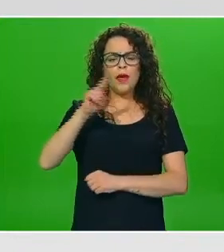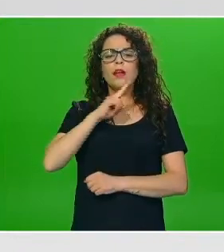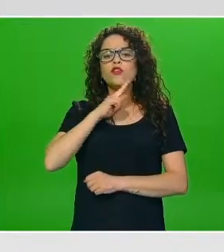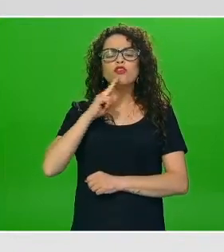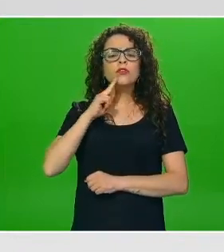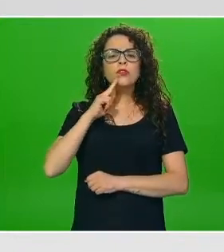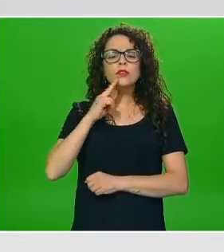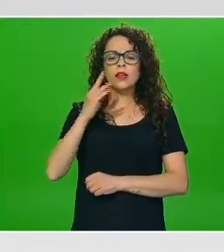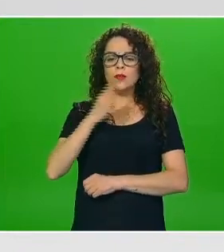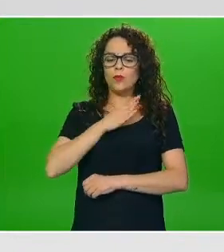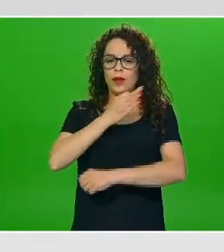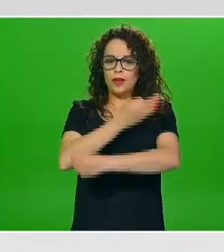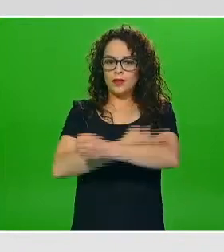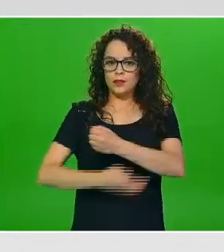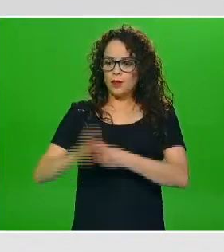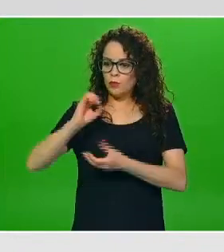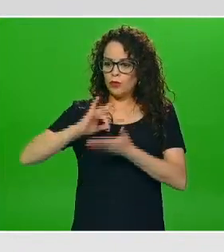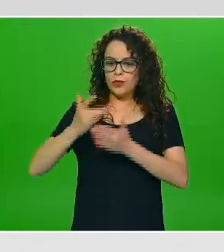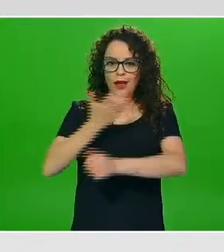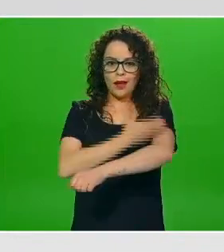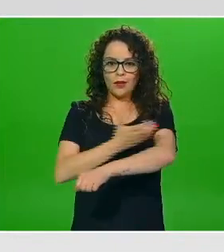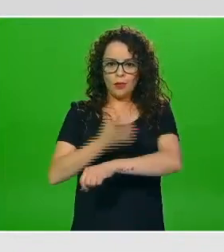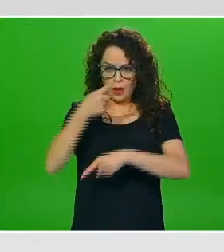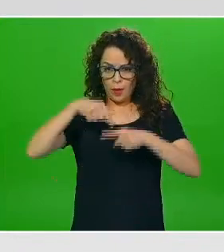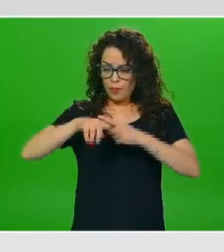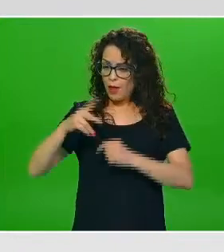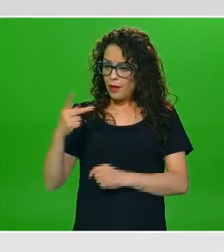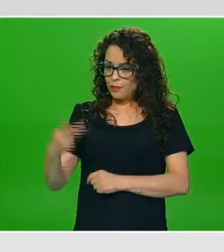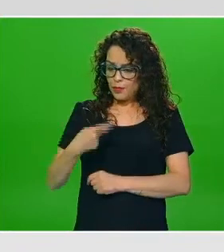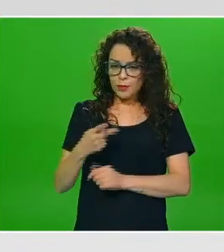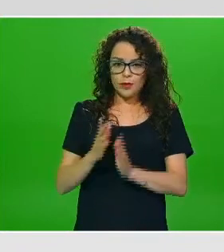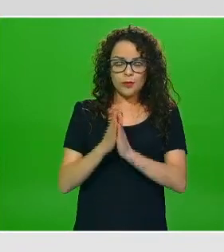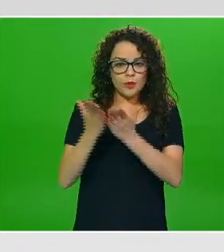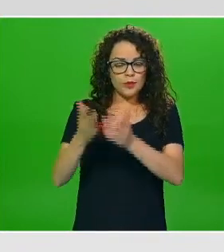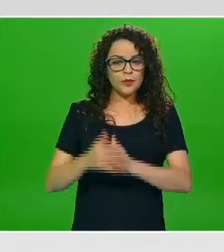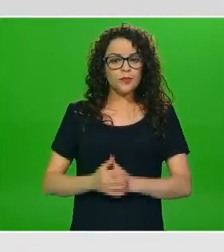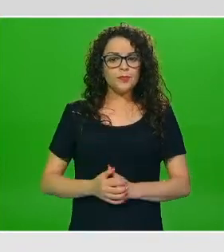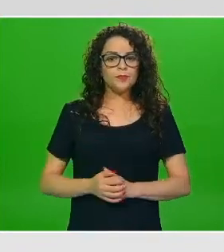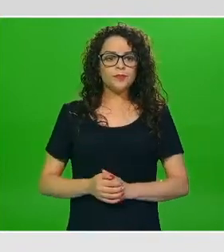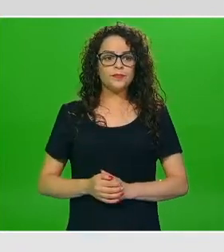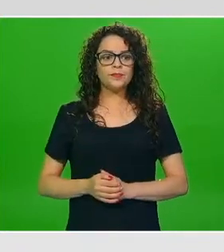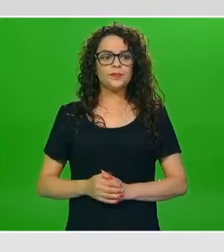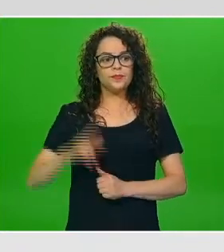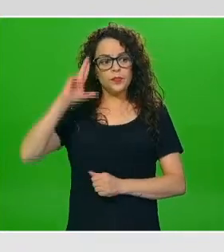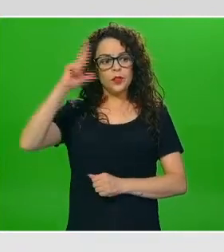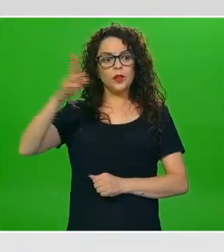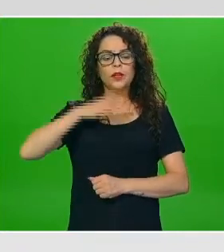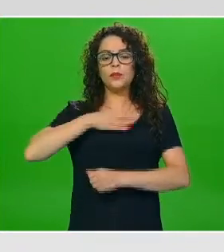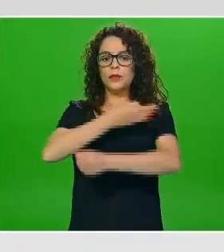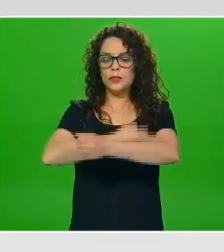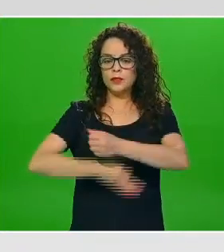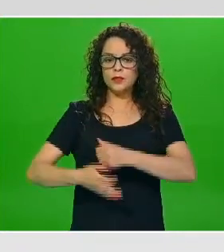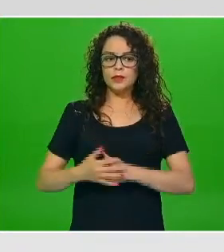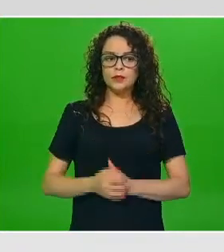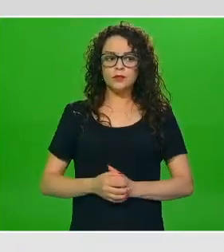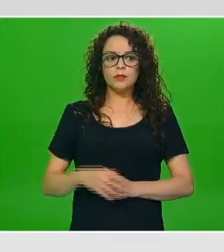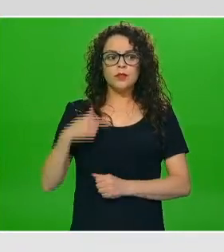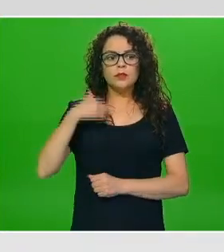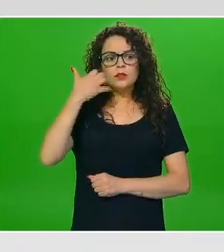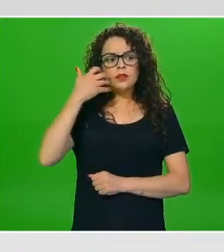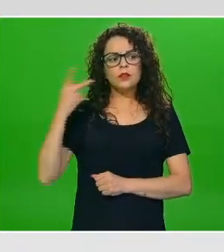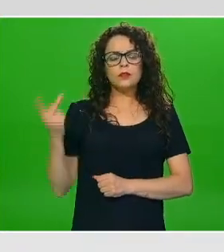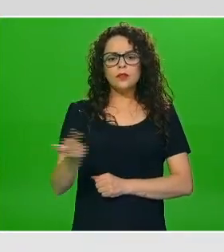María gracias por acompañarnos adelante con tu pregunta hola buenas tardes quería